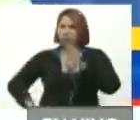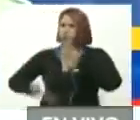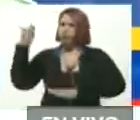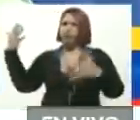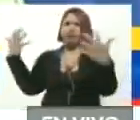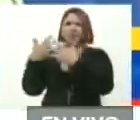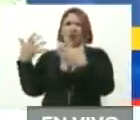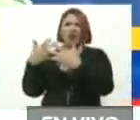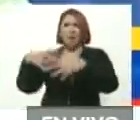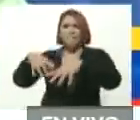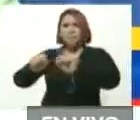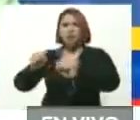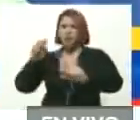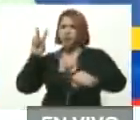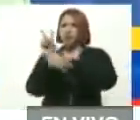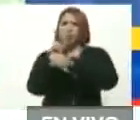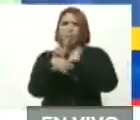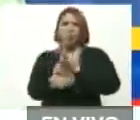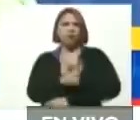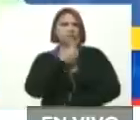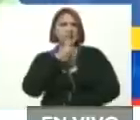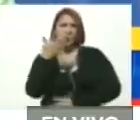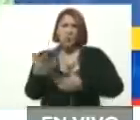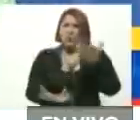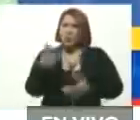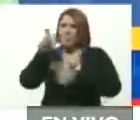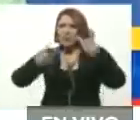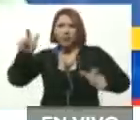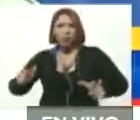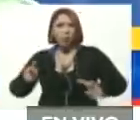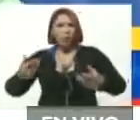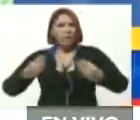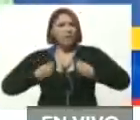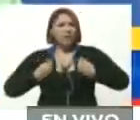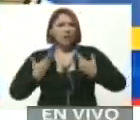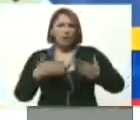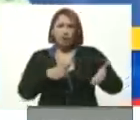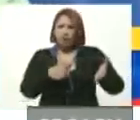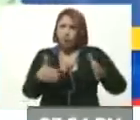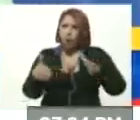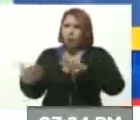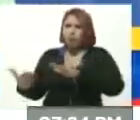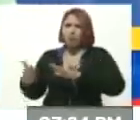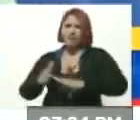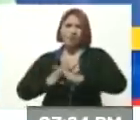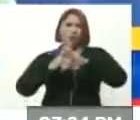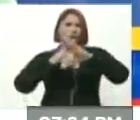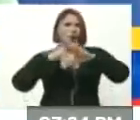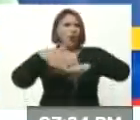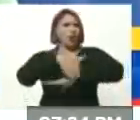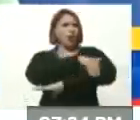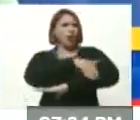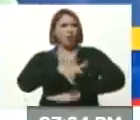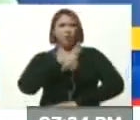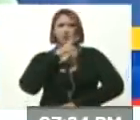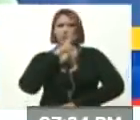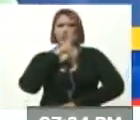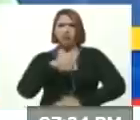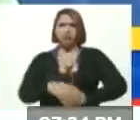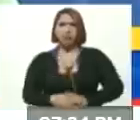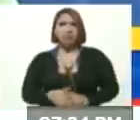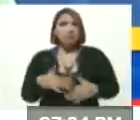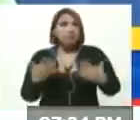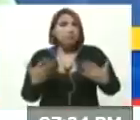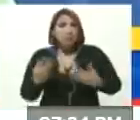a la insurrección, a la violencia, a quemar gente viva, a matar, a trancar calle. ¿Qué hice